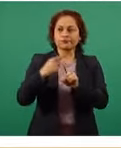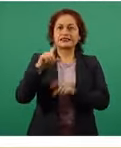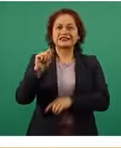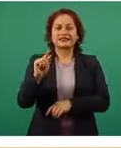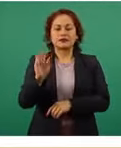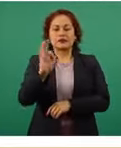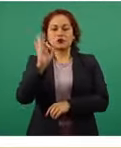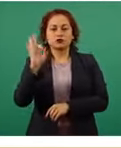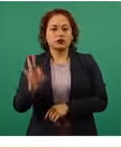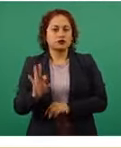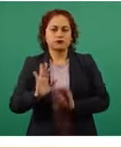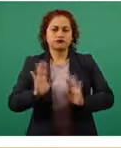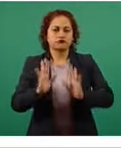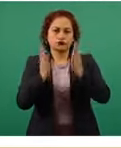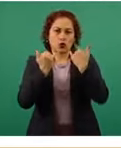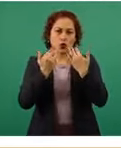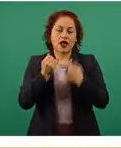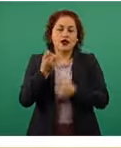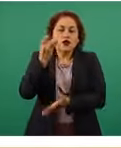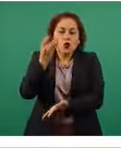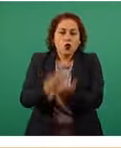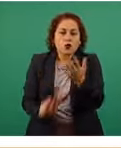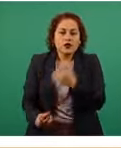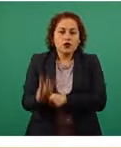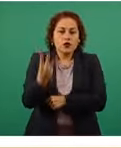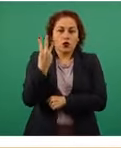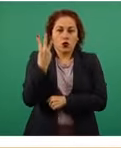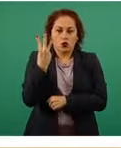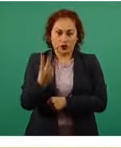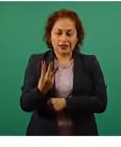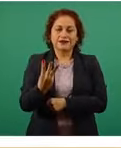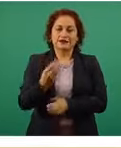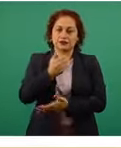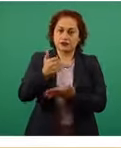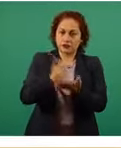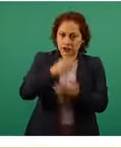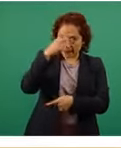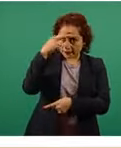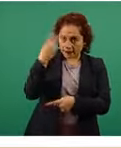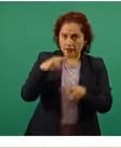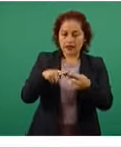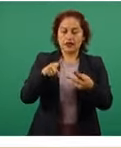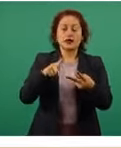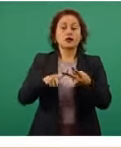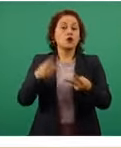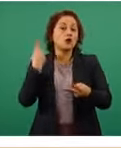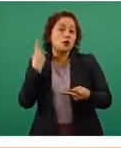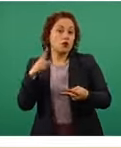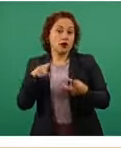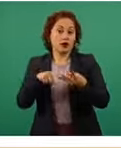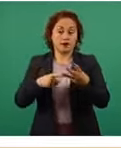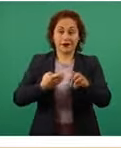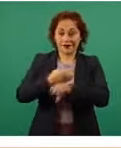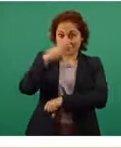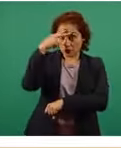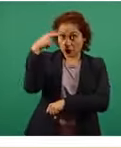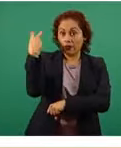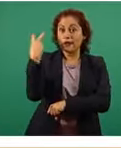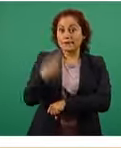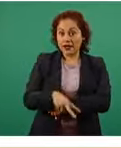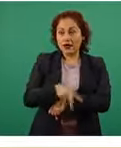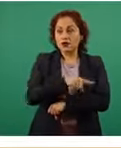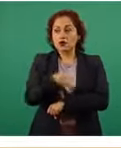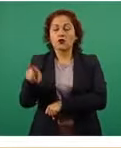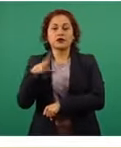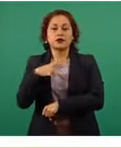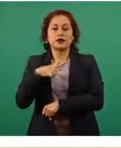sólo tres lo hacen la Ciudad de México, el Estado de Puebla y el Estado de México con una ocupación de camas generales entre